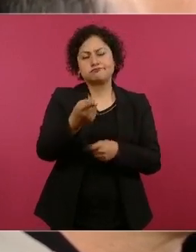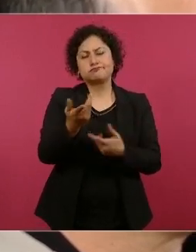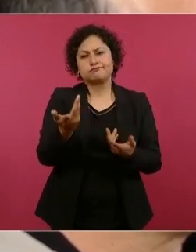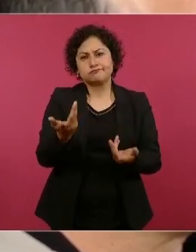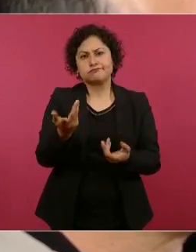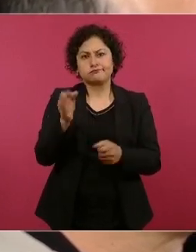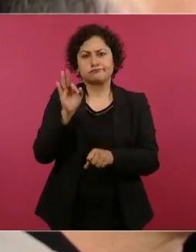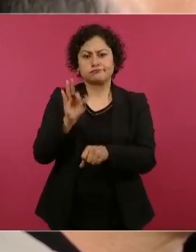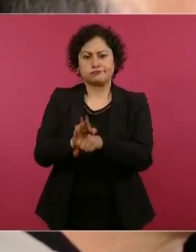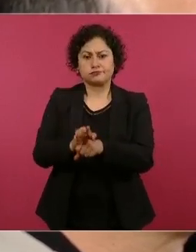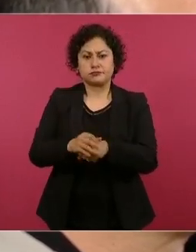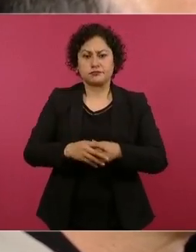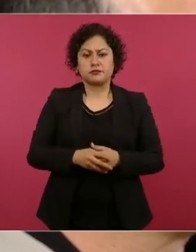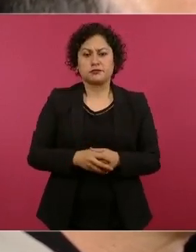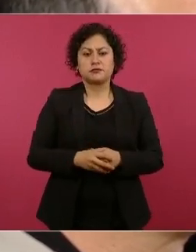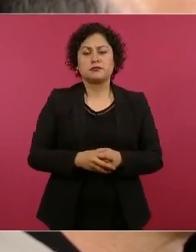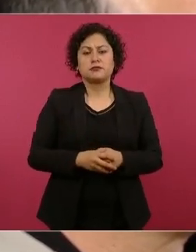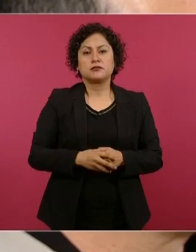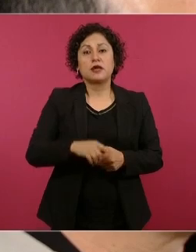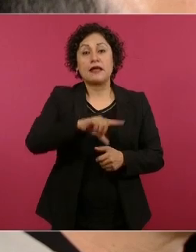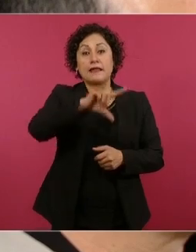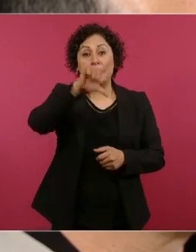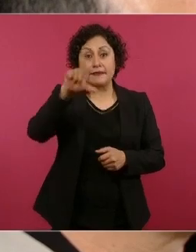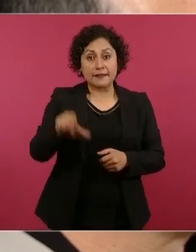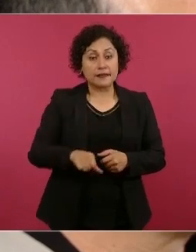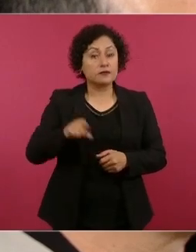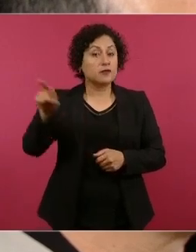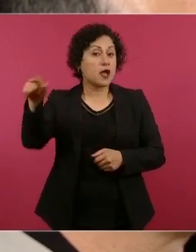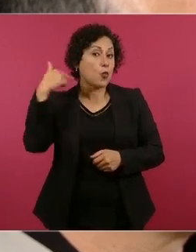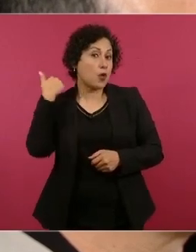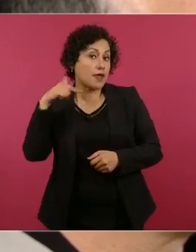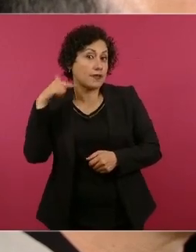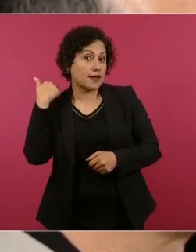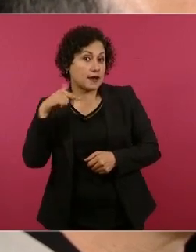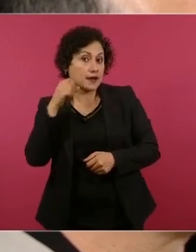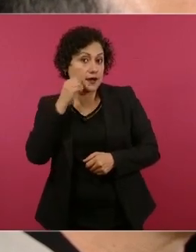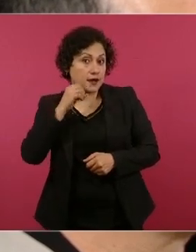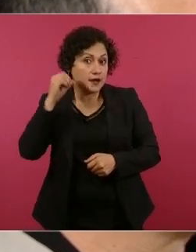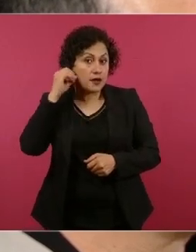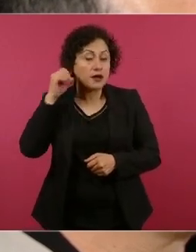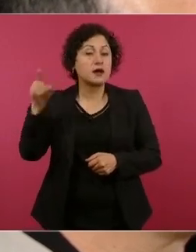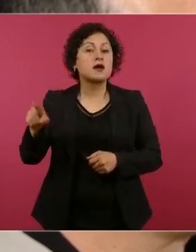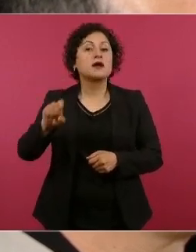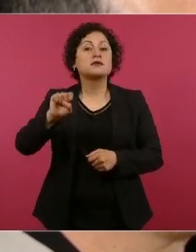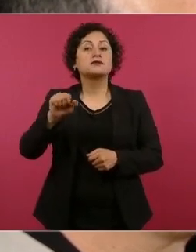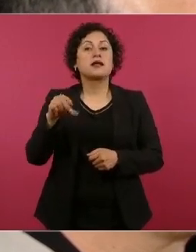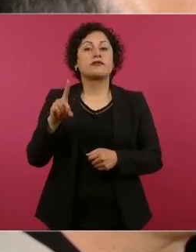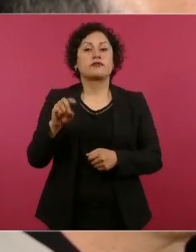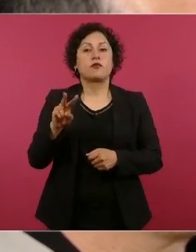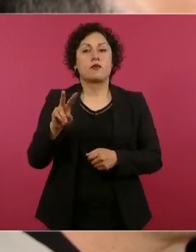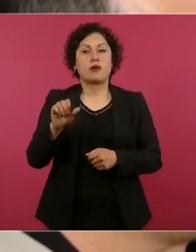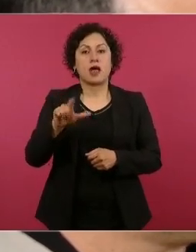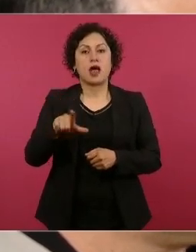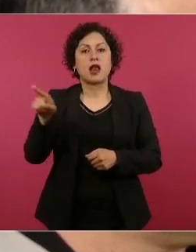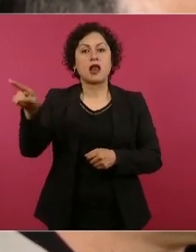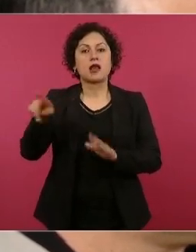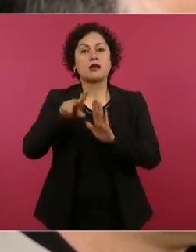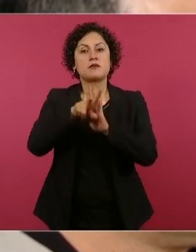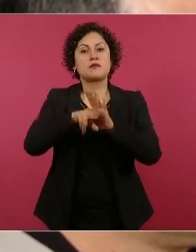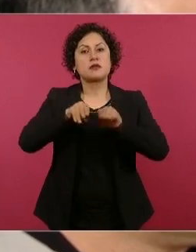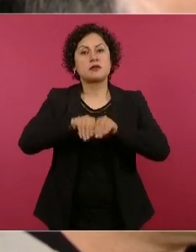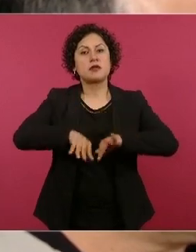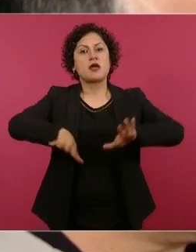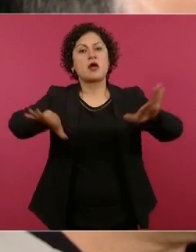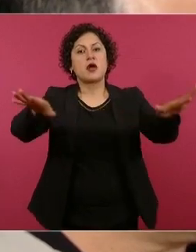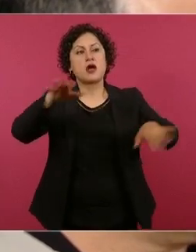el arzobispo emérito de Guadalajara, Sandoval Íñiguez, emitió un video llamando a no votar